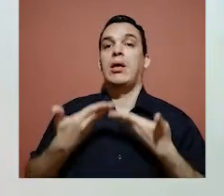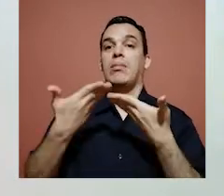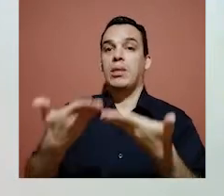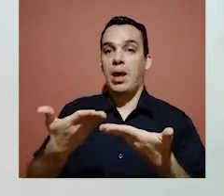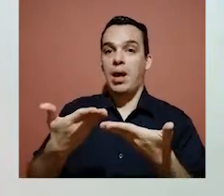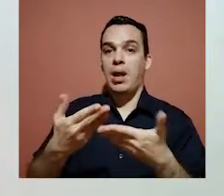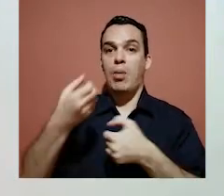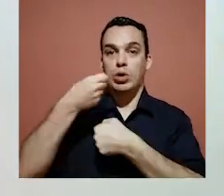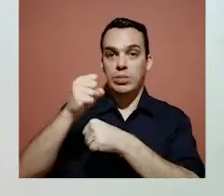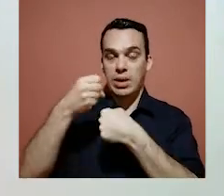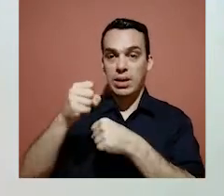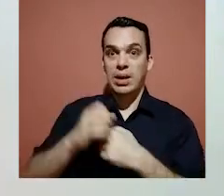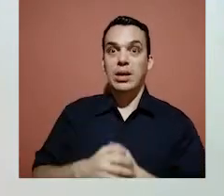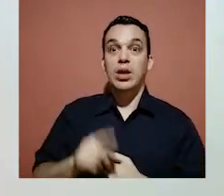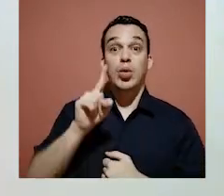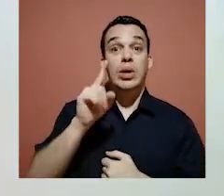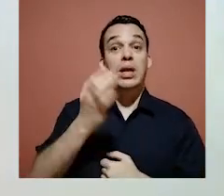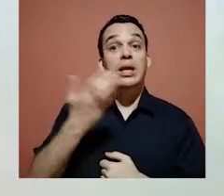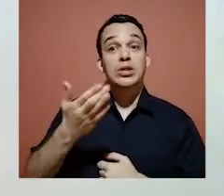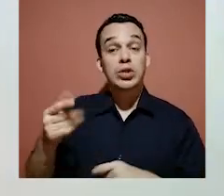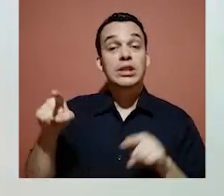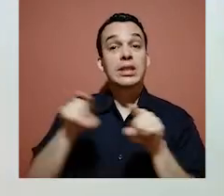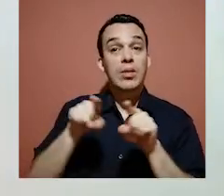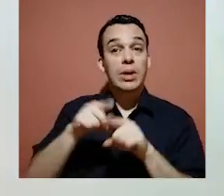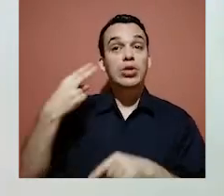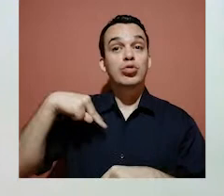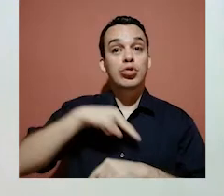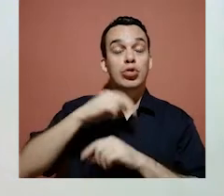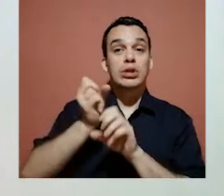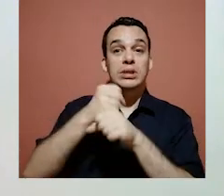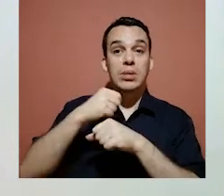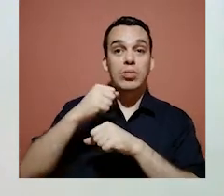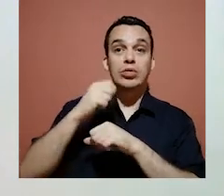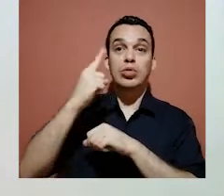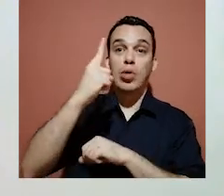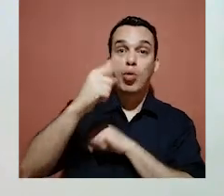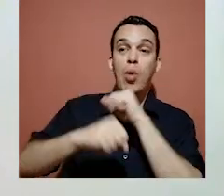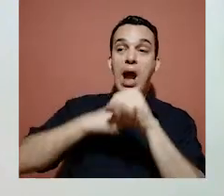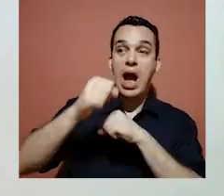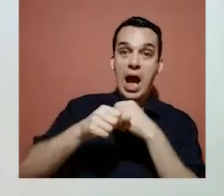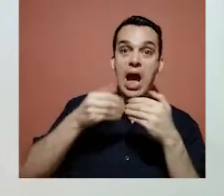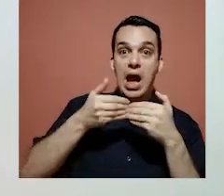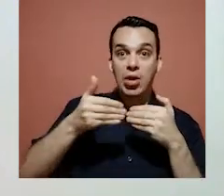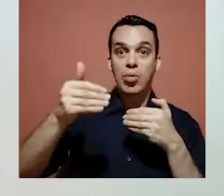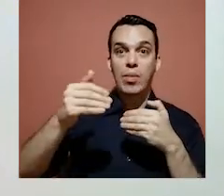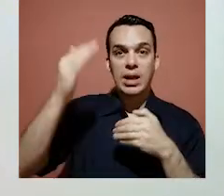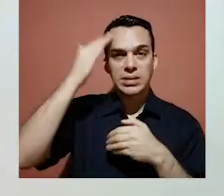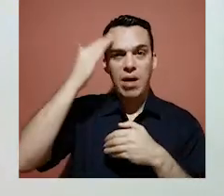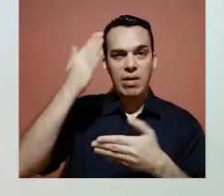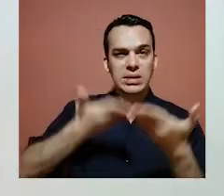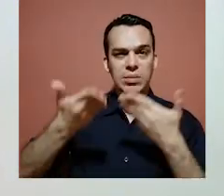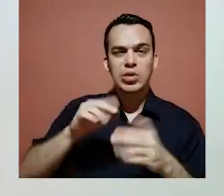presta la Municipalidad. Y una de las cosas también que realizamos de manera anual, Marjorie, para medir precisamente ese